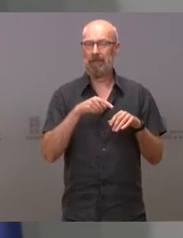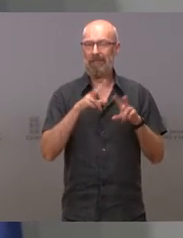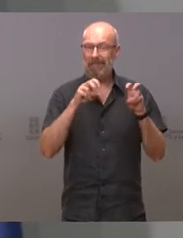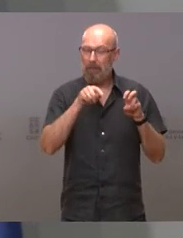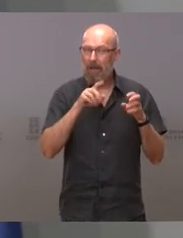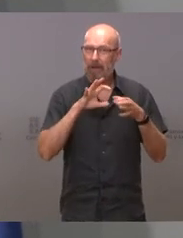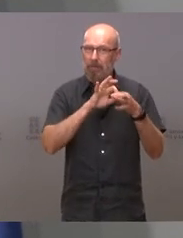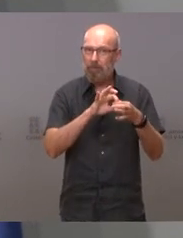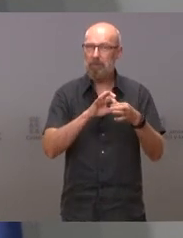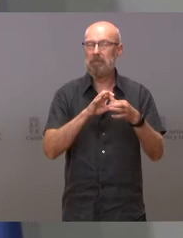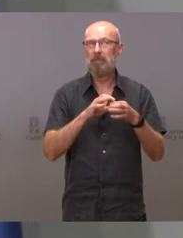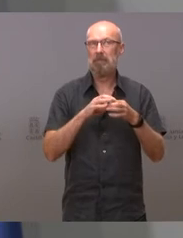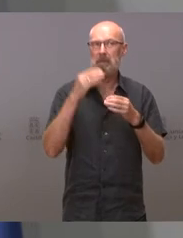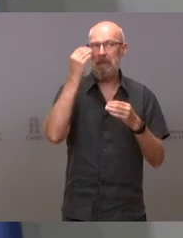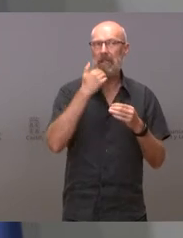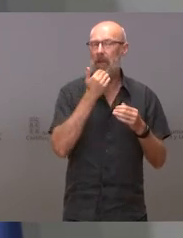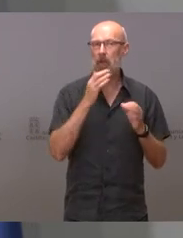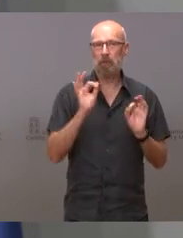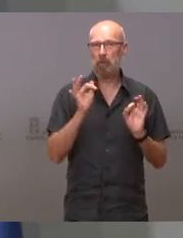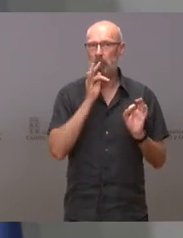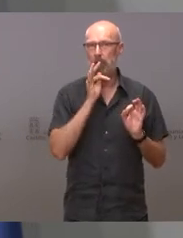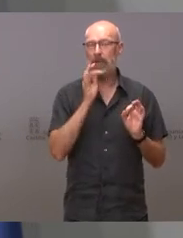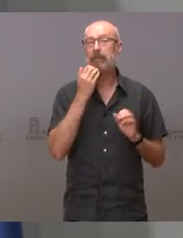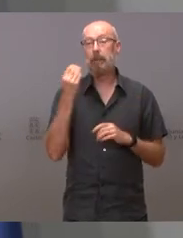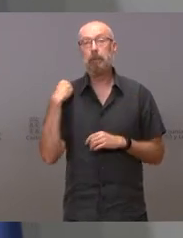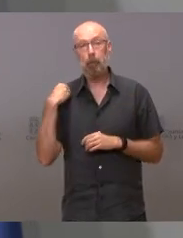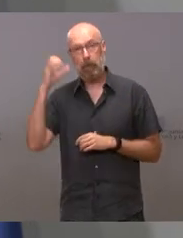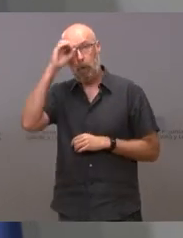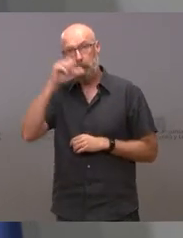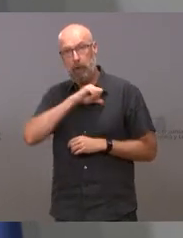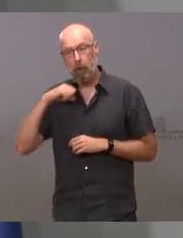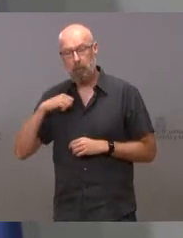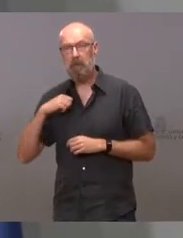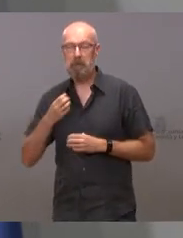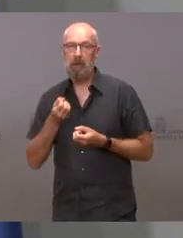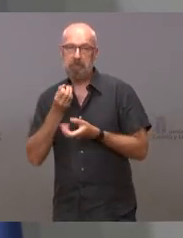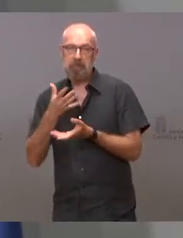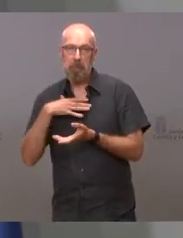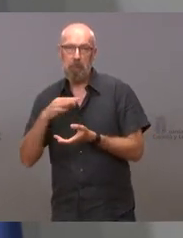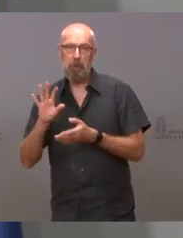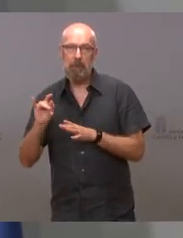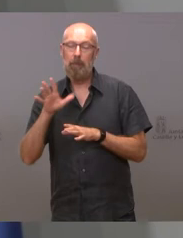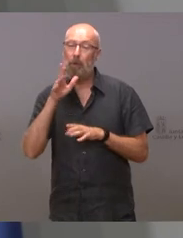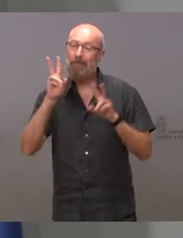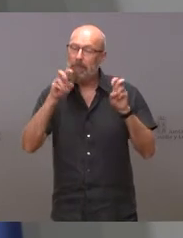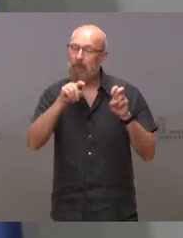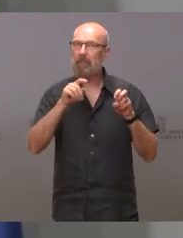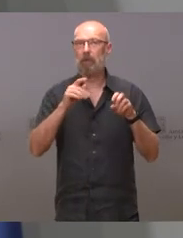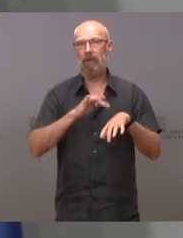Si le diera una opinión, le daría mi opinión personal. Es un asunto delicado,